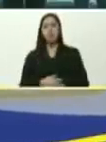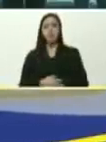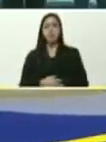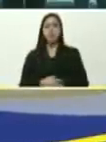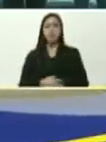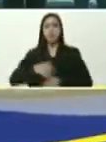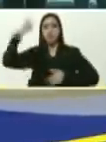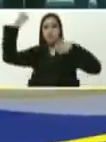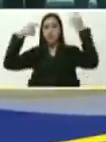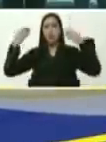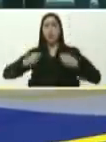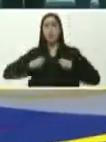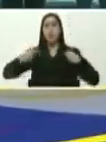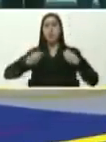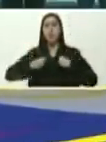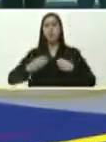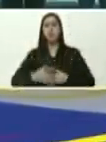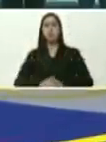Chávez vive,